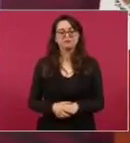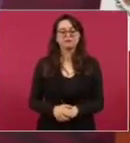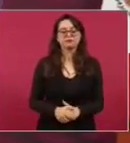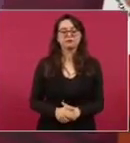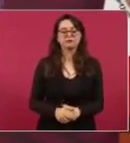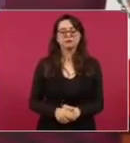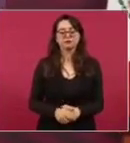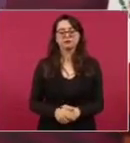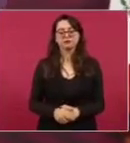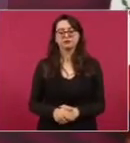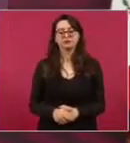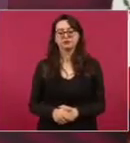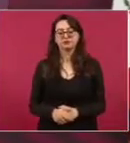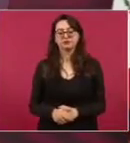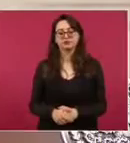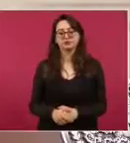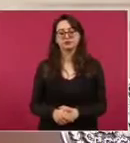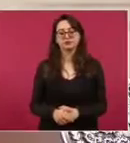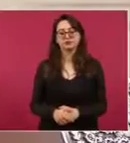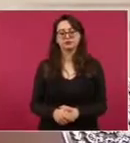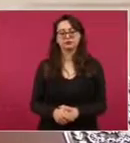Pero no hemos podido...